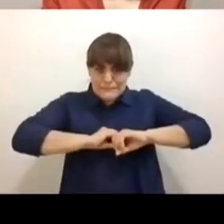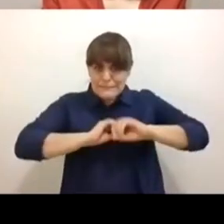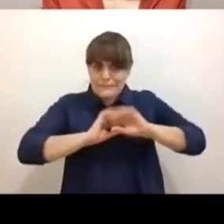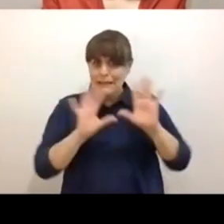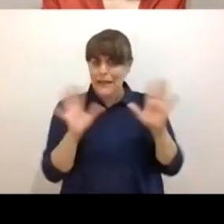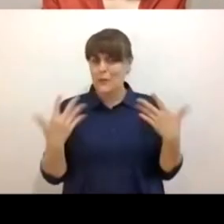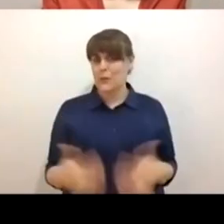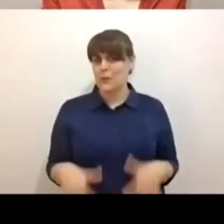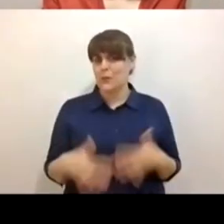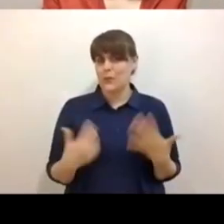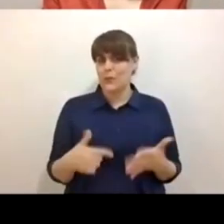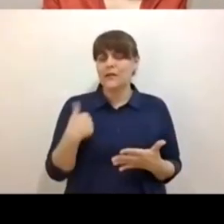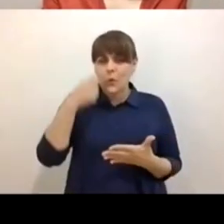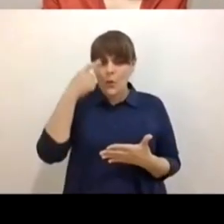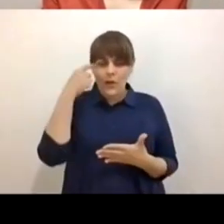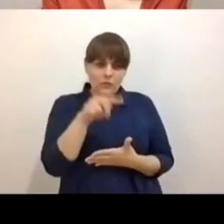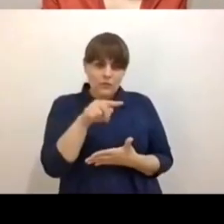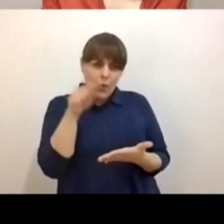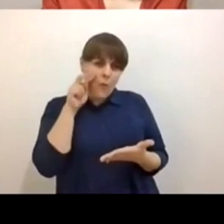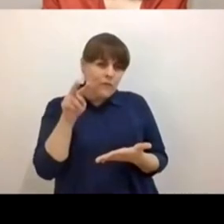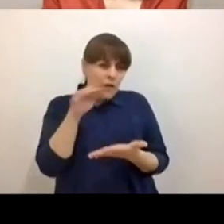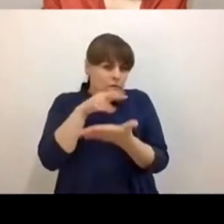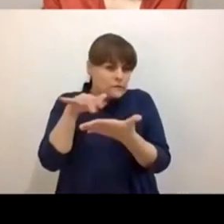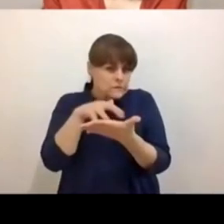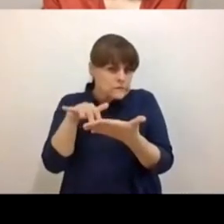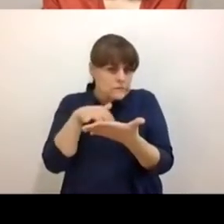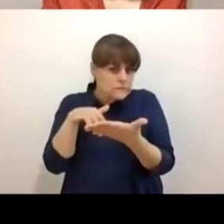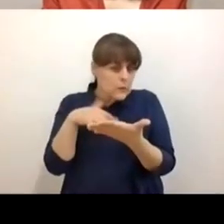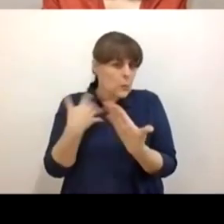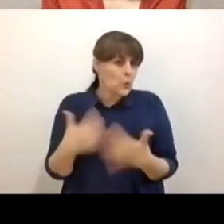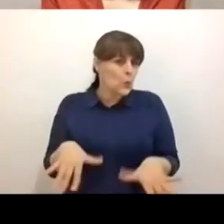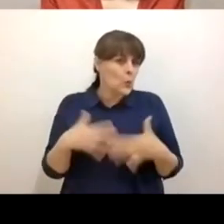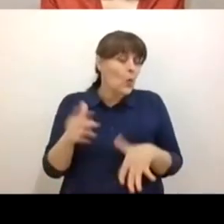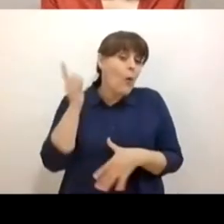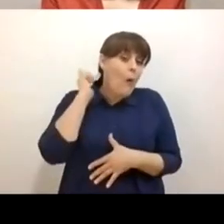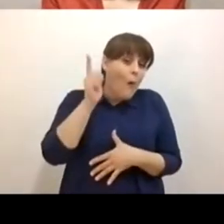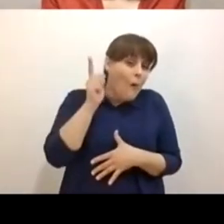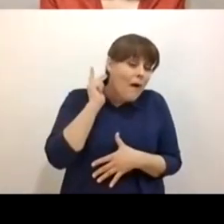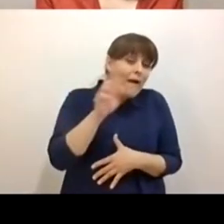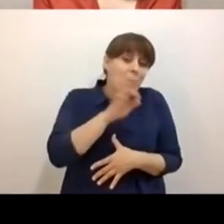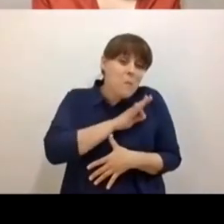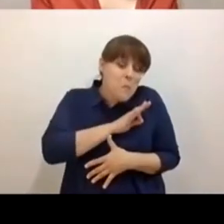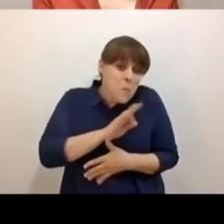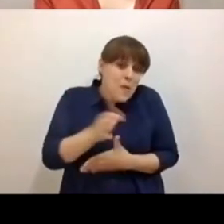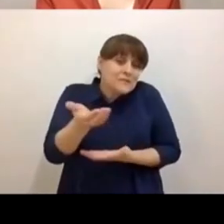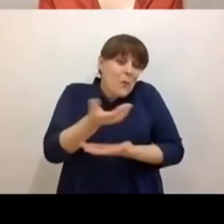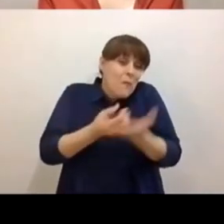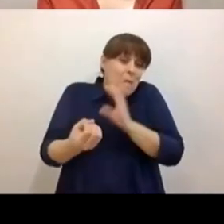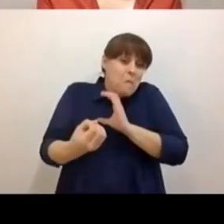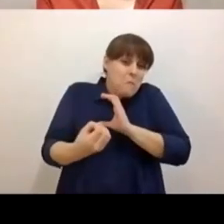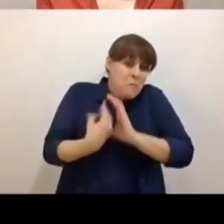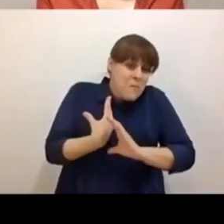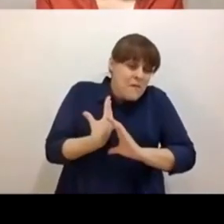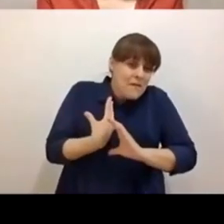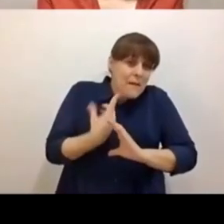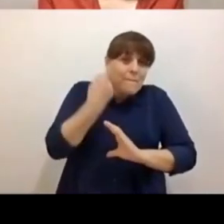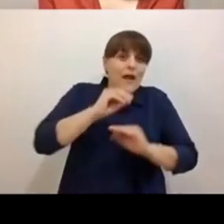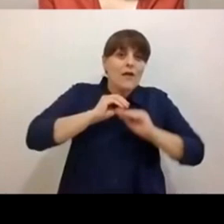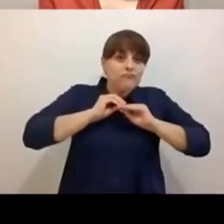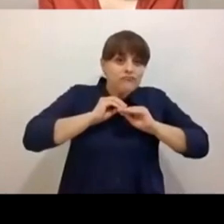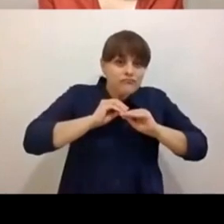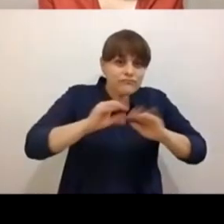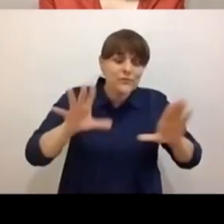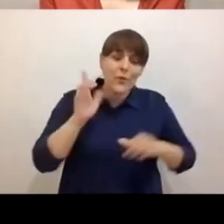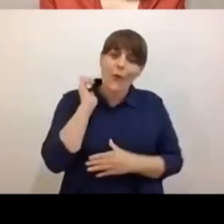escrito porque es espectacular y sería maravilloso que nos lo compartieras para poderlo repasar.